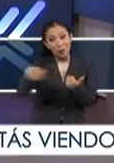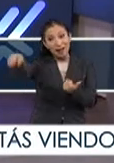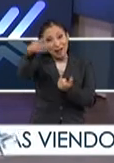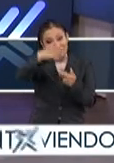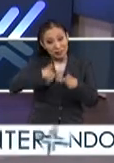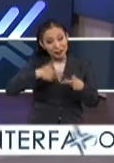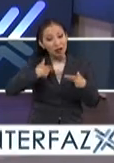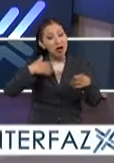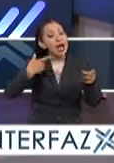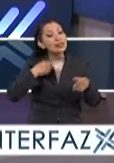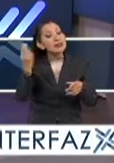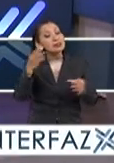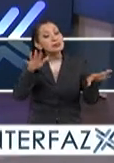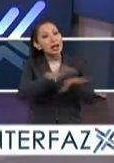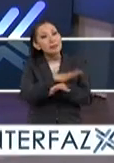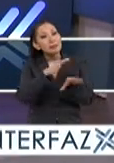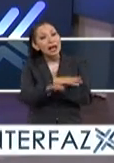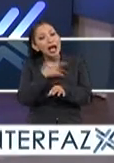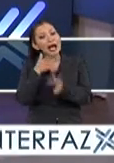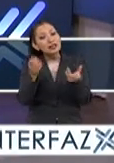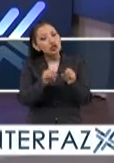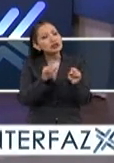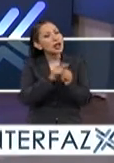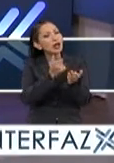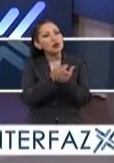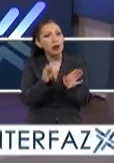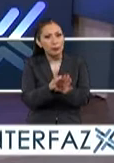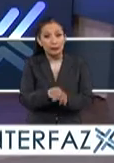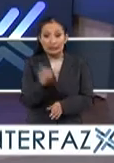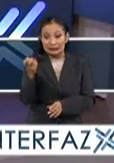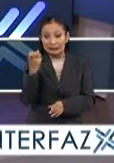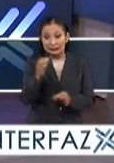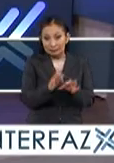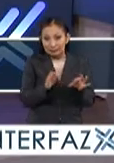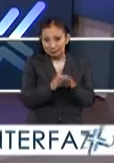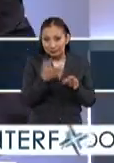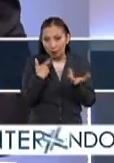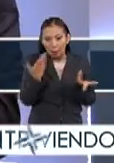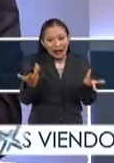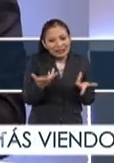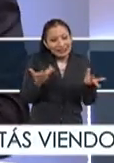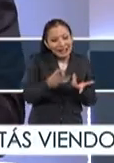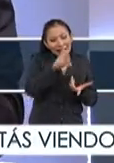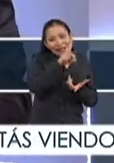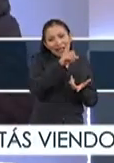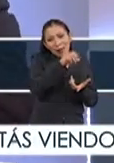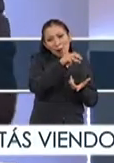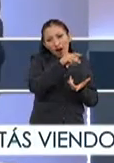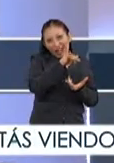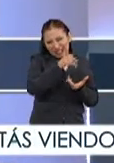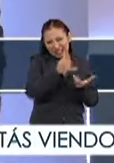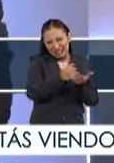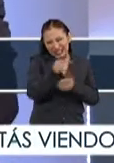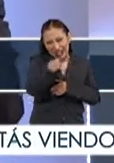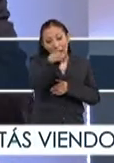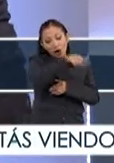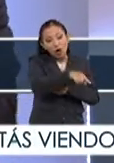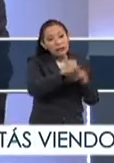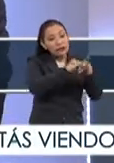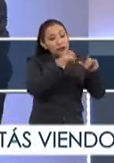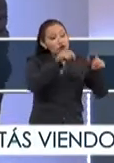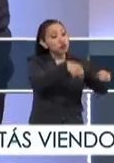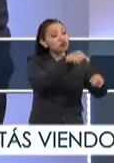cuáles son las que más nos convienen tener como sociedad. Claro, es muy importante eso, aterrizar la democracia, estos valores cívicos, no solo a la